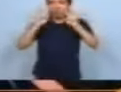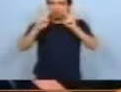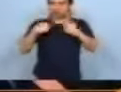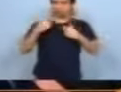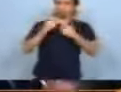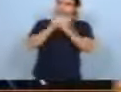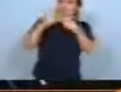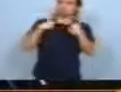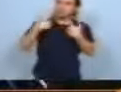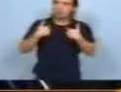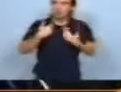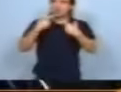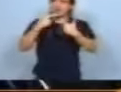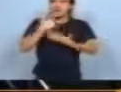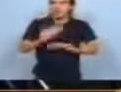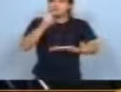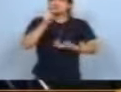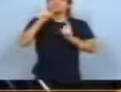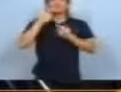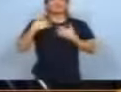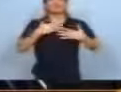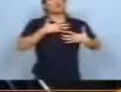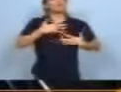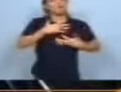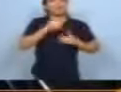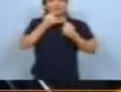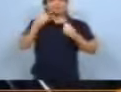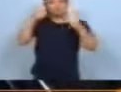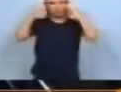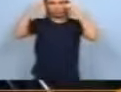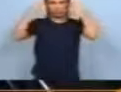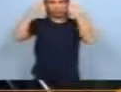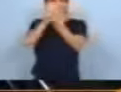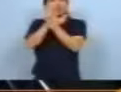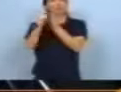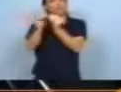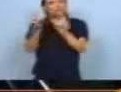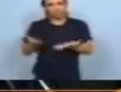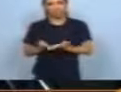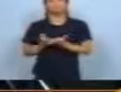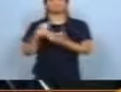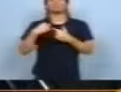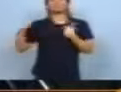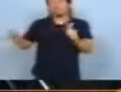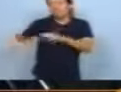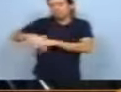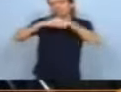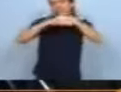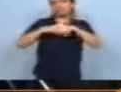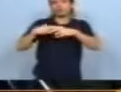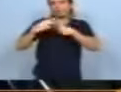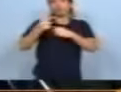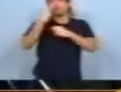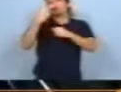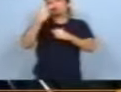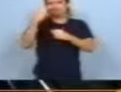impacto visual, y también emocional, sobre lo que es sueños compartidos. Nos llevan de la mano, en un recorrido de apenas dos o tres